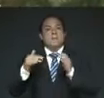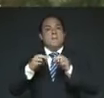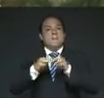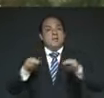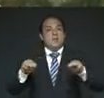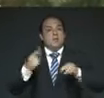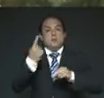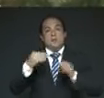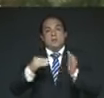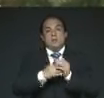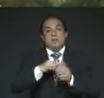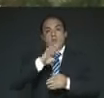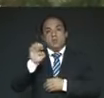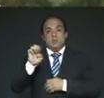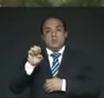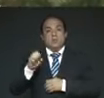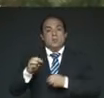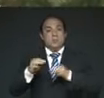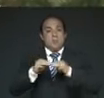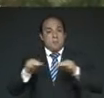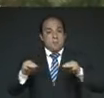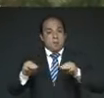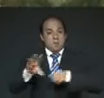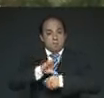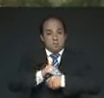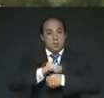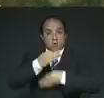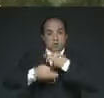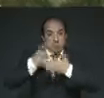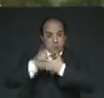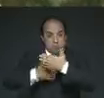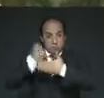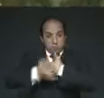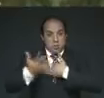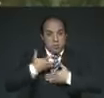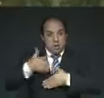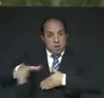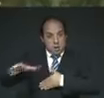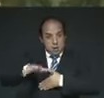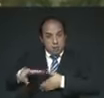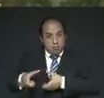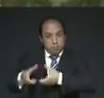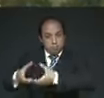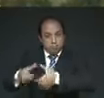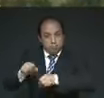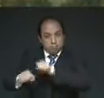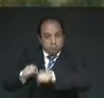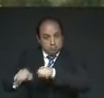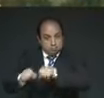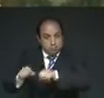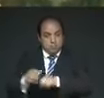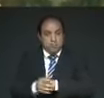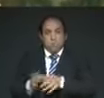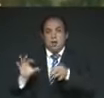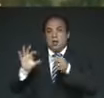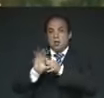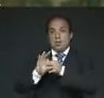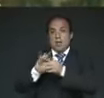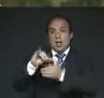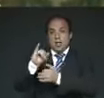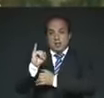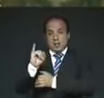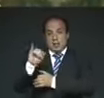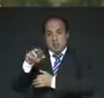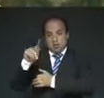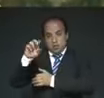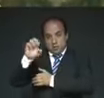Pero todo el proyecto tiene ciclovía, lo que permite conexión, en este tramo particular, con las ciclovías de insurgentes y